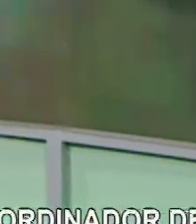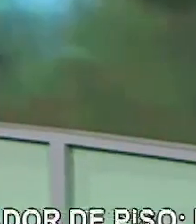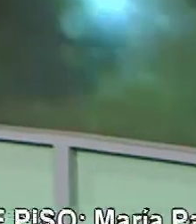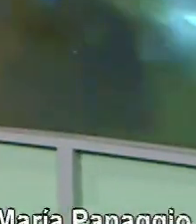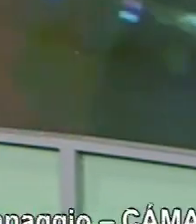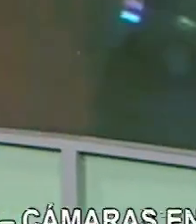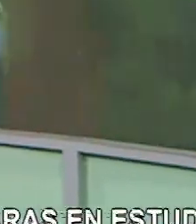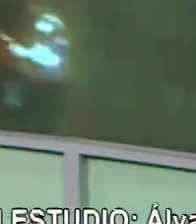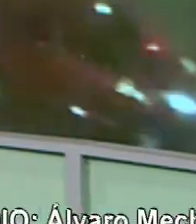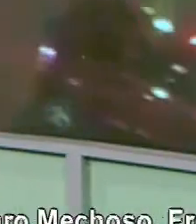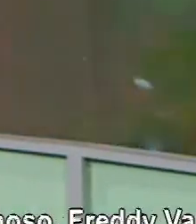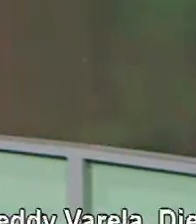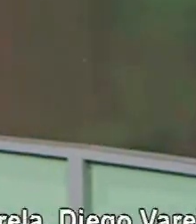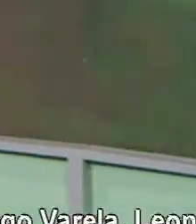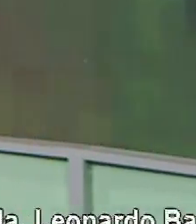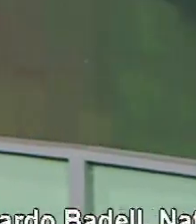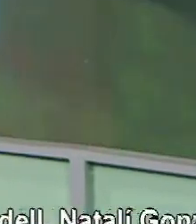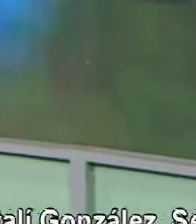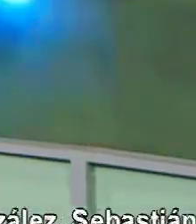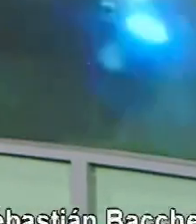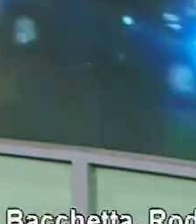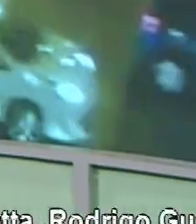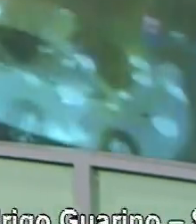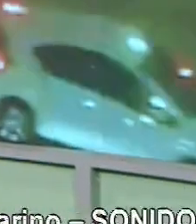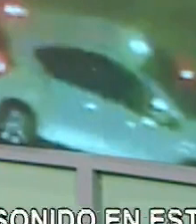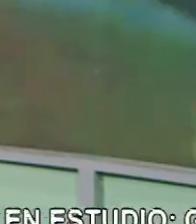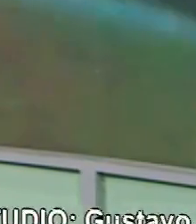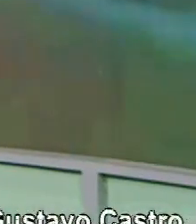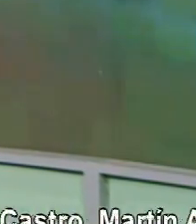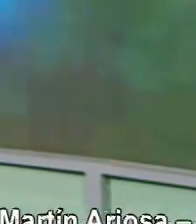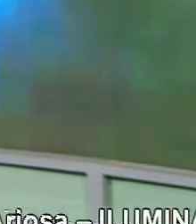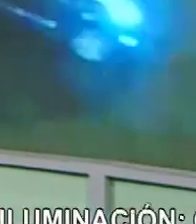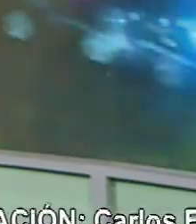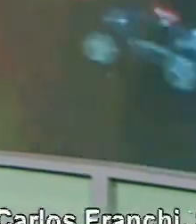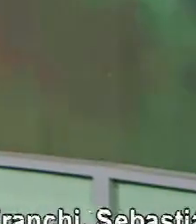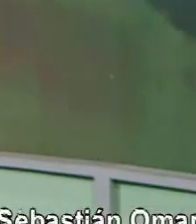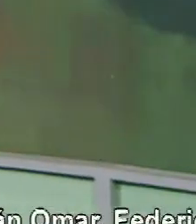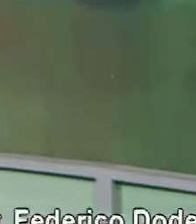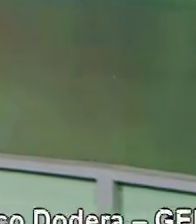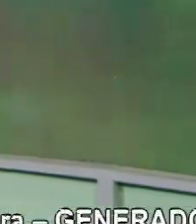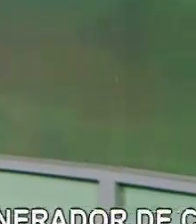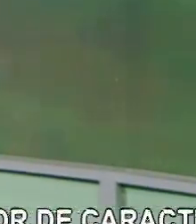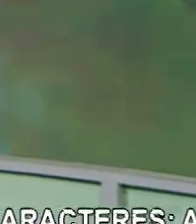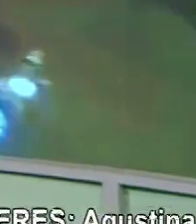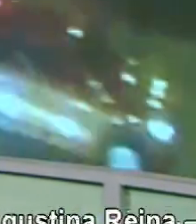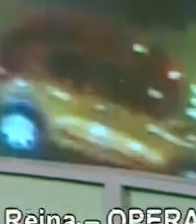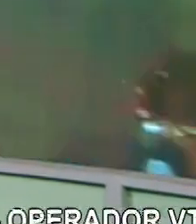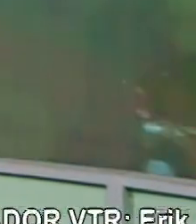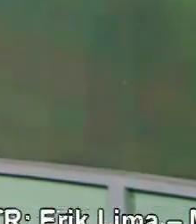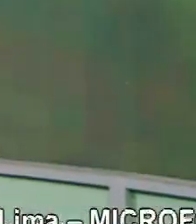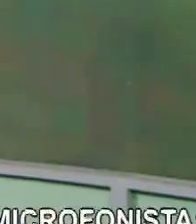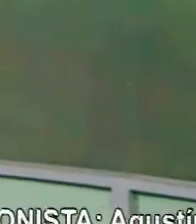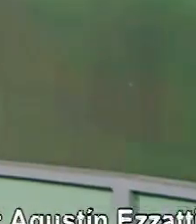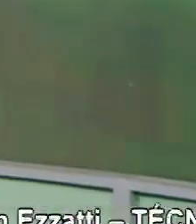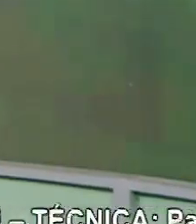máxima de 16, cielo cubierto. Pasado mañana, miércoles 8 de junio, 7 la mínima, 17 la máxima, algo más